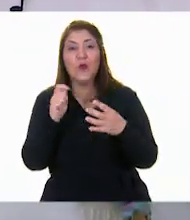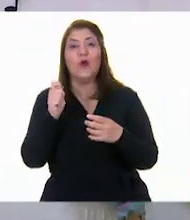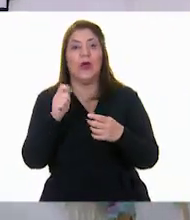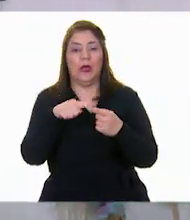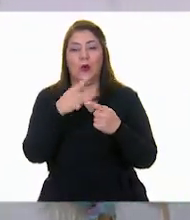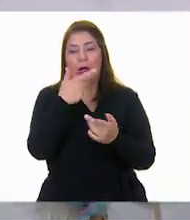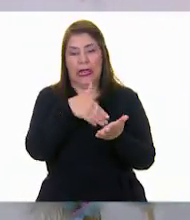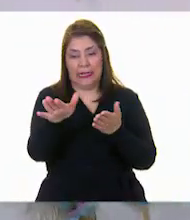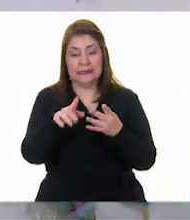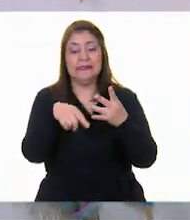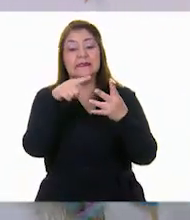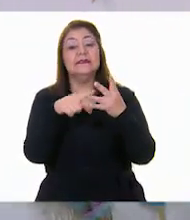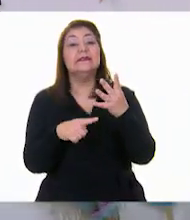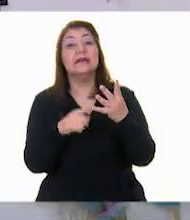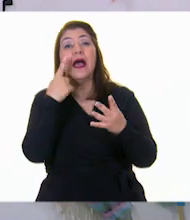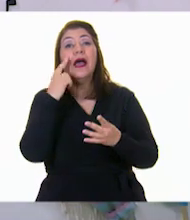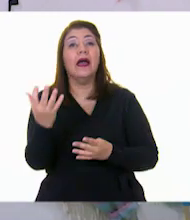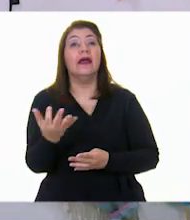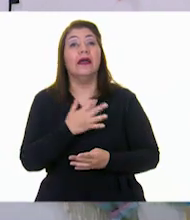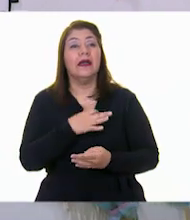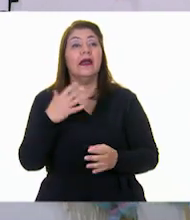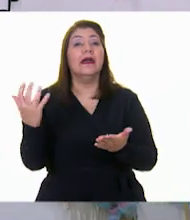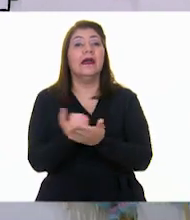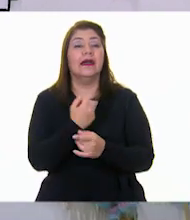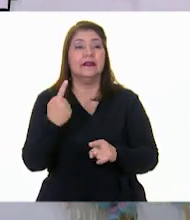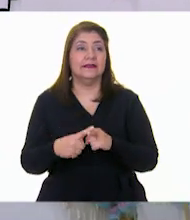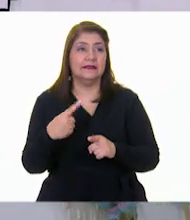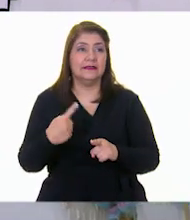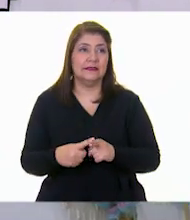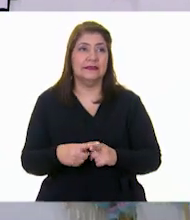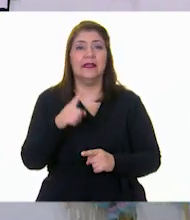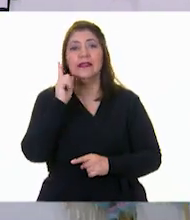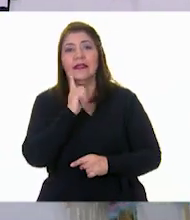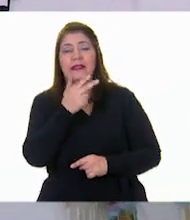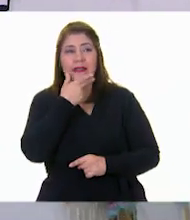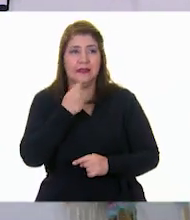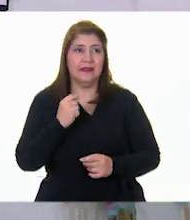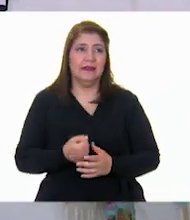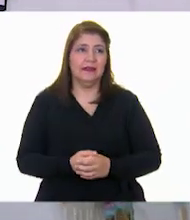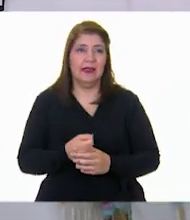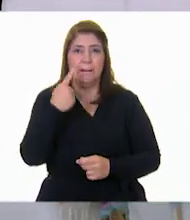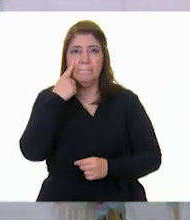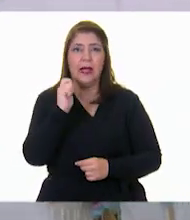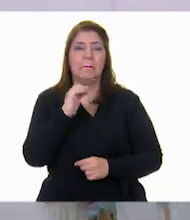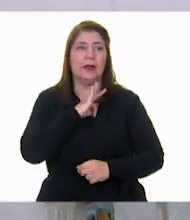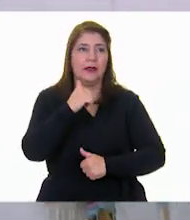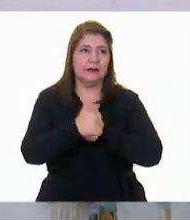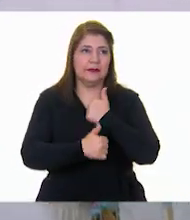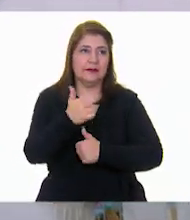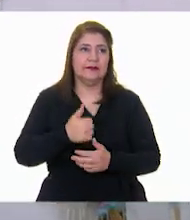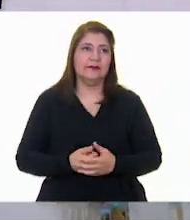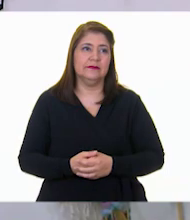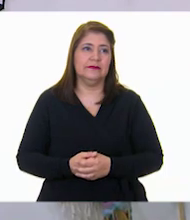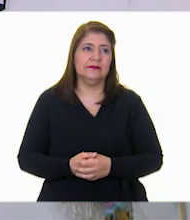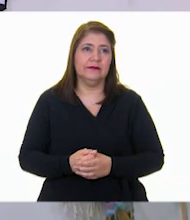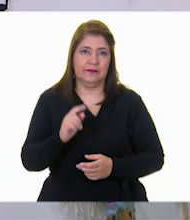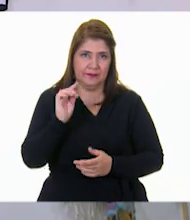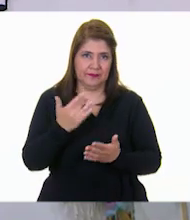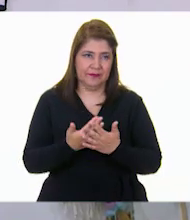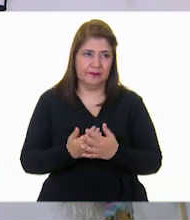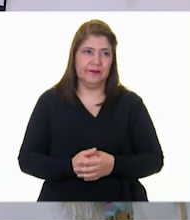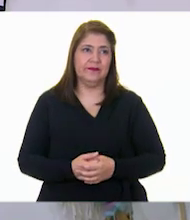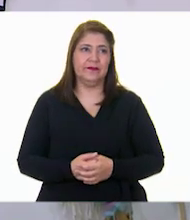esta medalla al ser la ganadora o el ganador del concurso. Ahí voy, ¿eh?